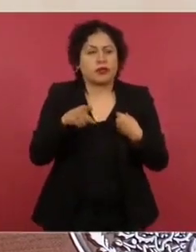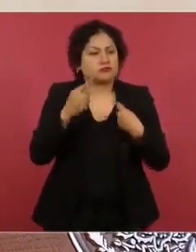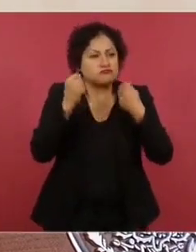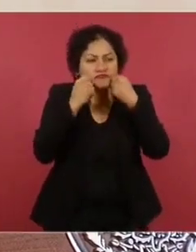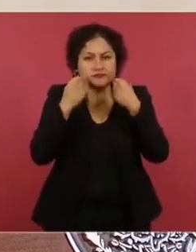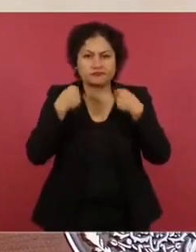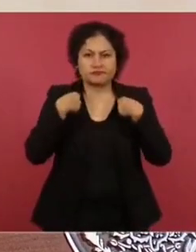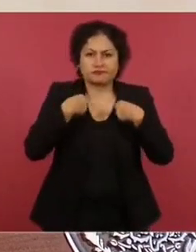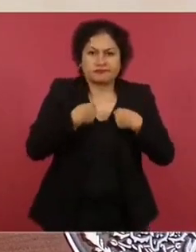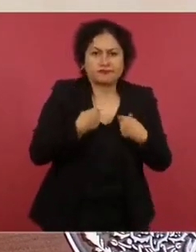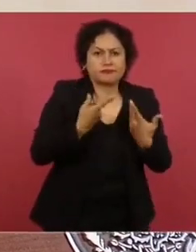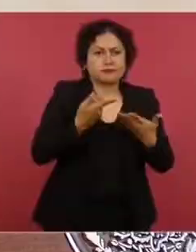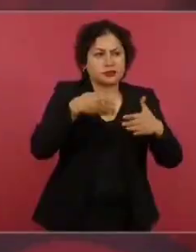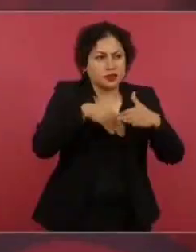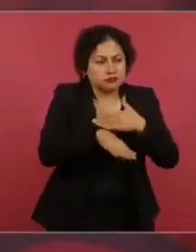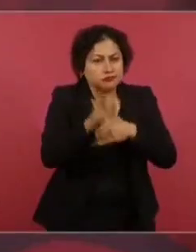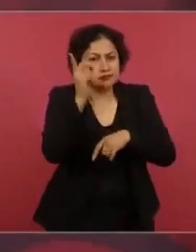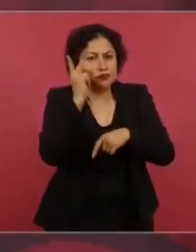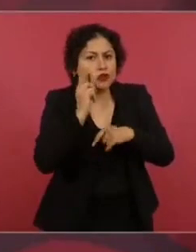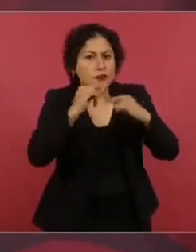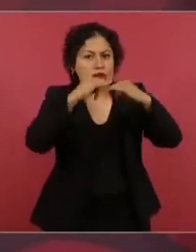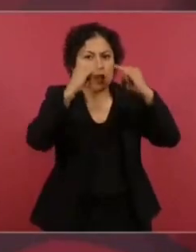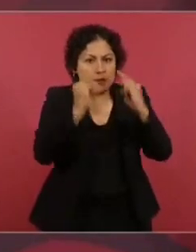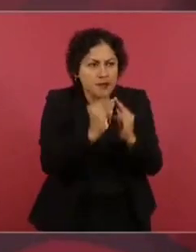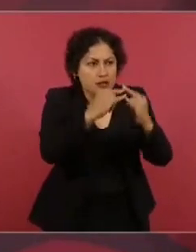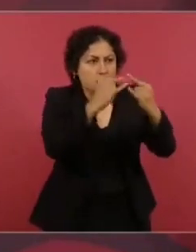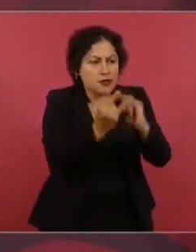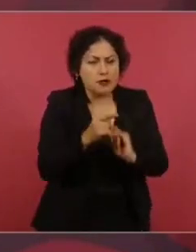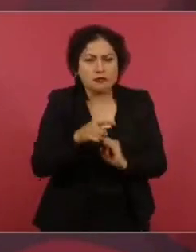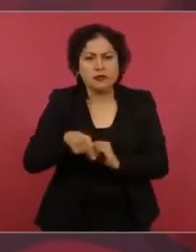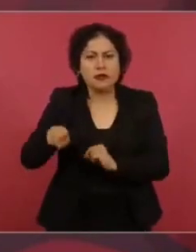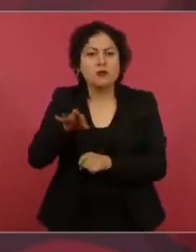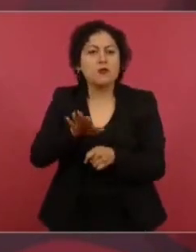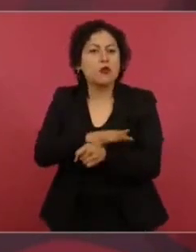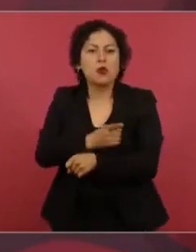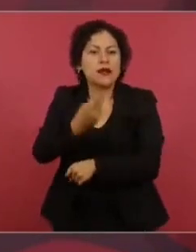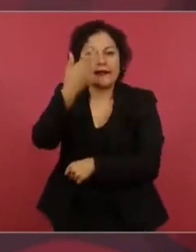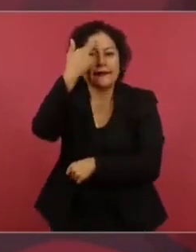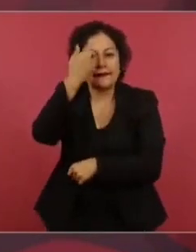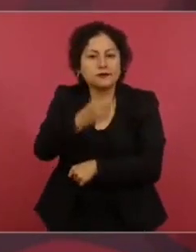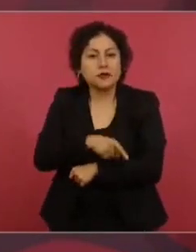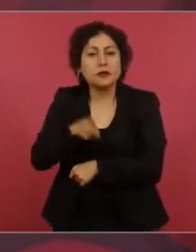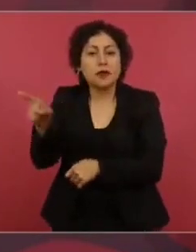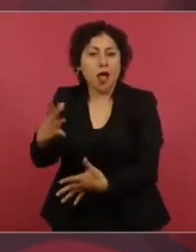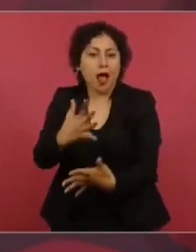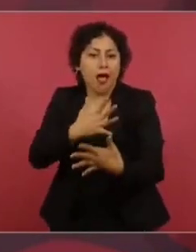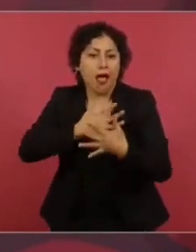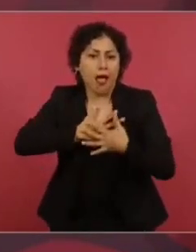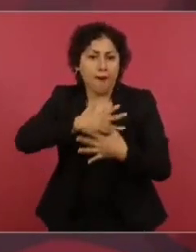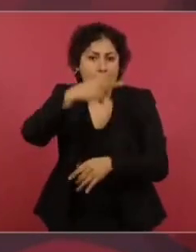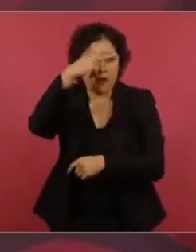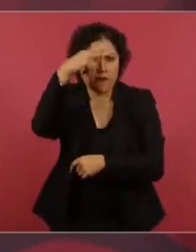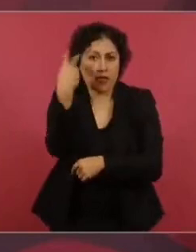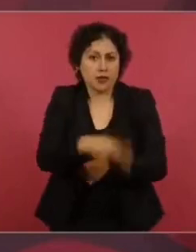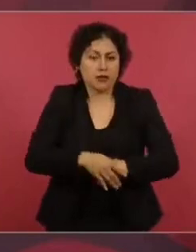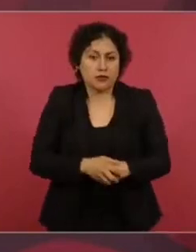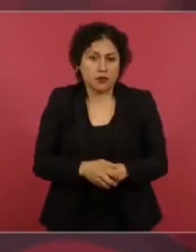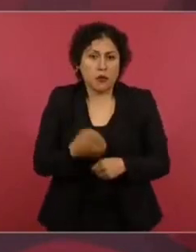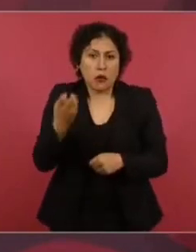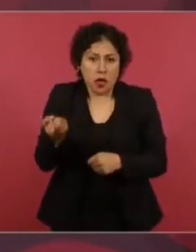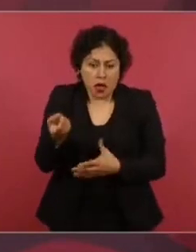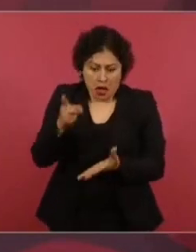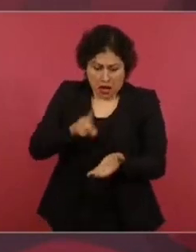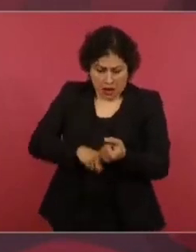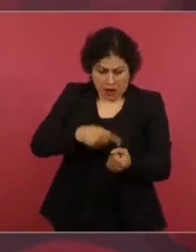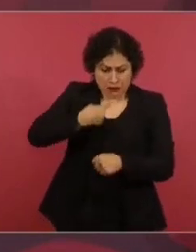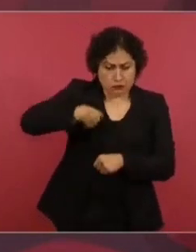porque le tienen amor al pueblo. Ese es nuestro movimiento. Y lo mismo en el caso